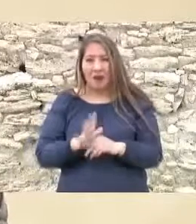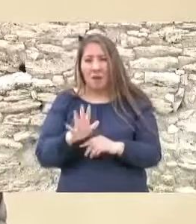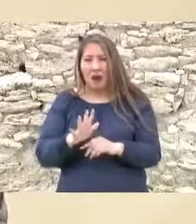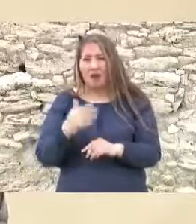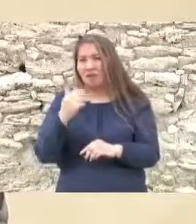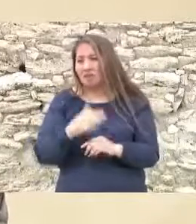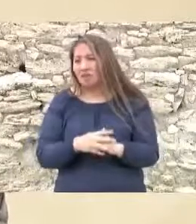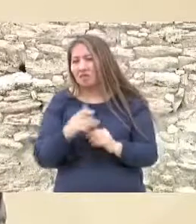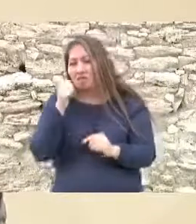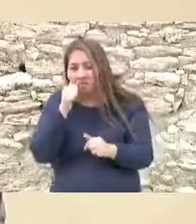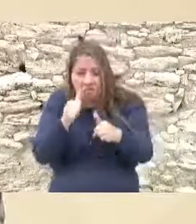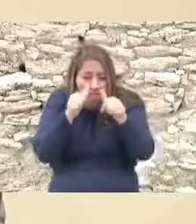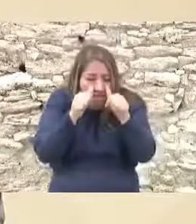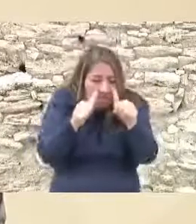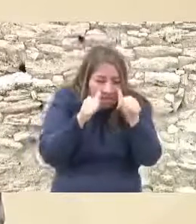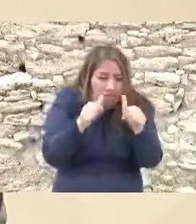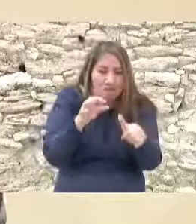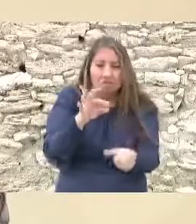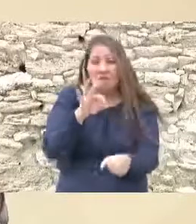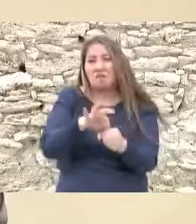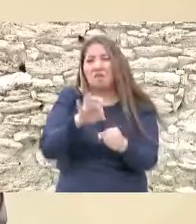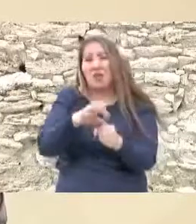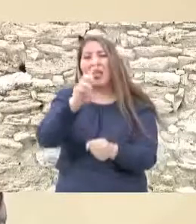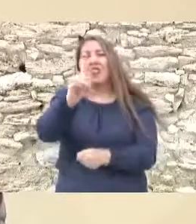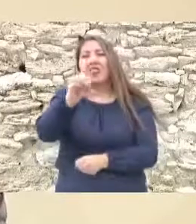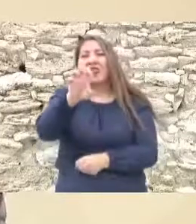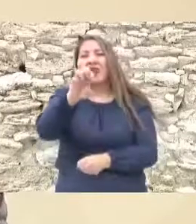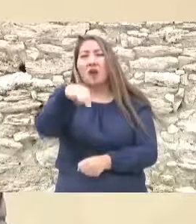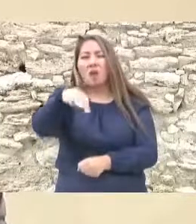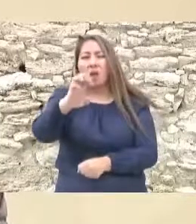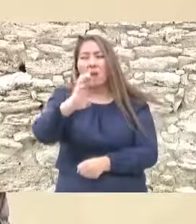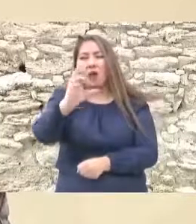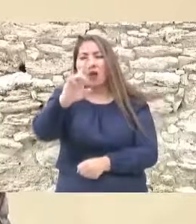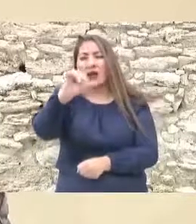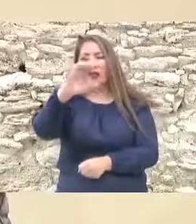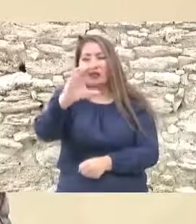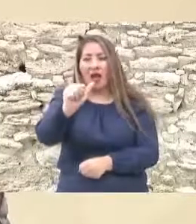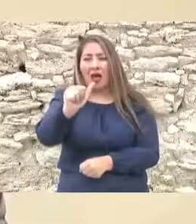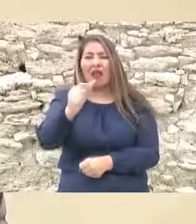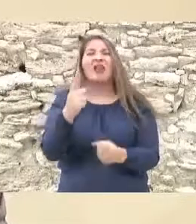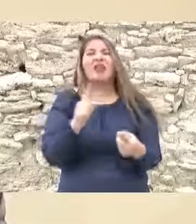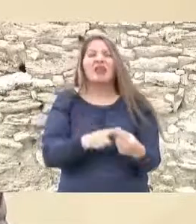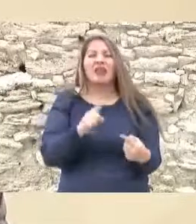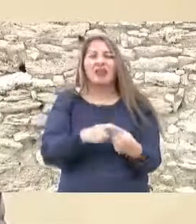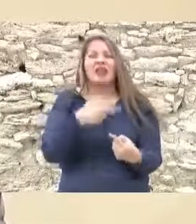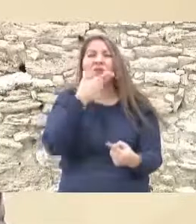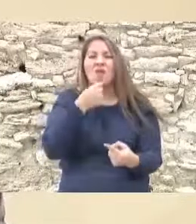vocación democrática que Francisco y Madero